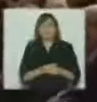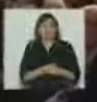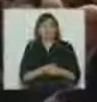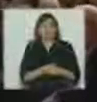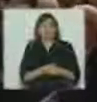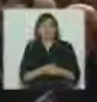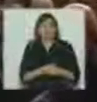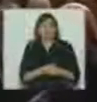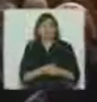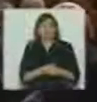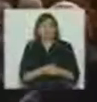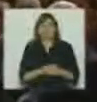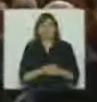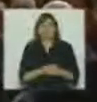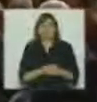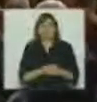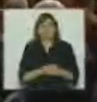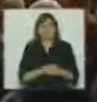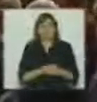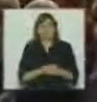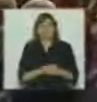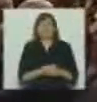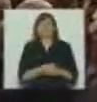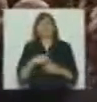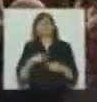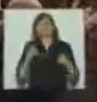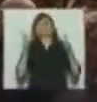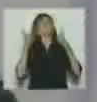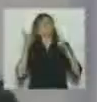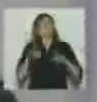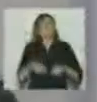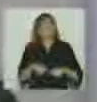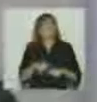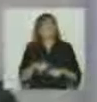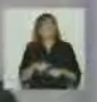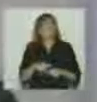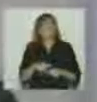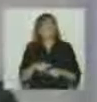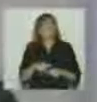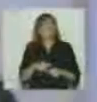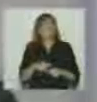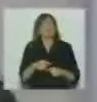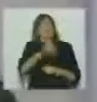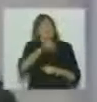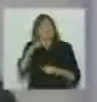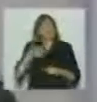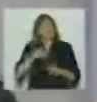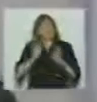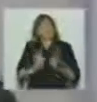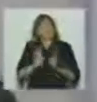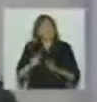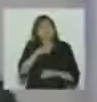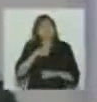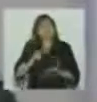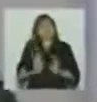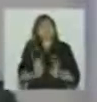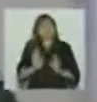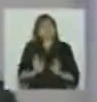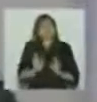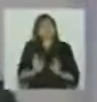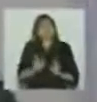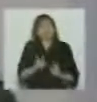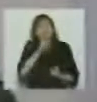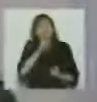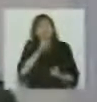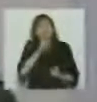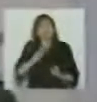este plan que va a empezar el primero de julio quiero también bajar un poquito las expectativas porque todo el mundo piensa que mañana va